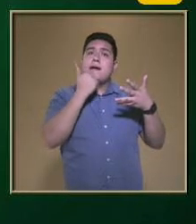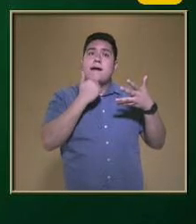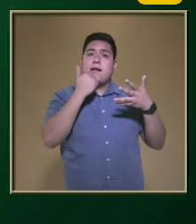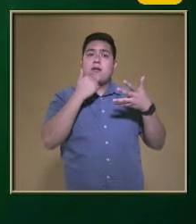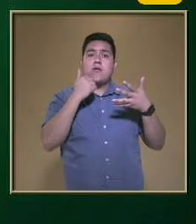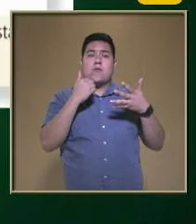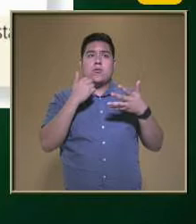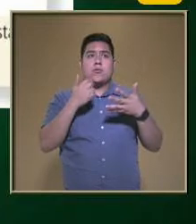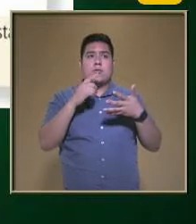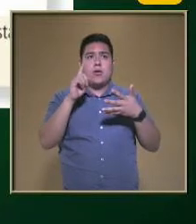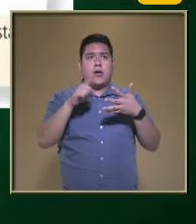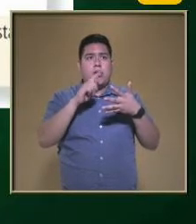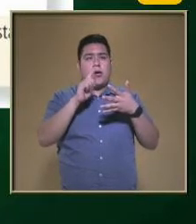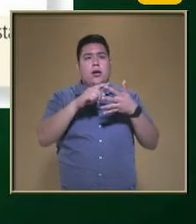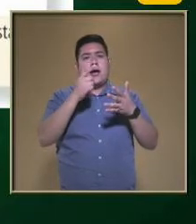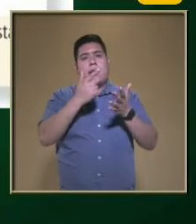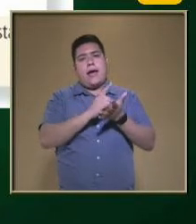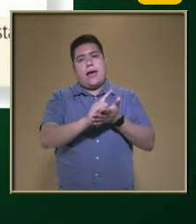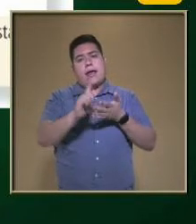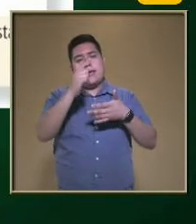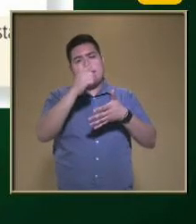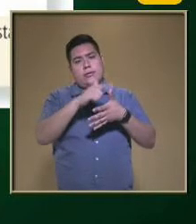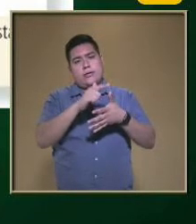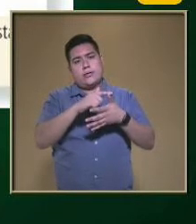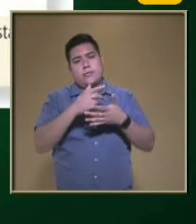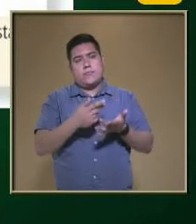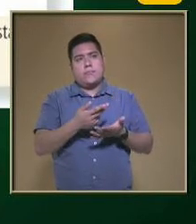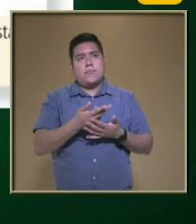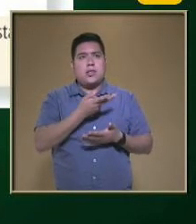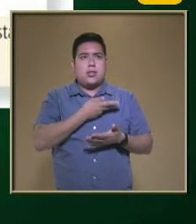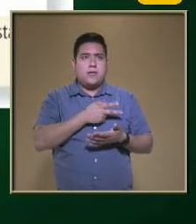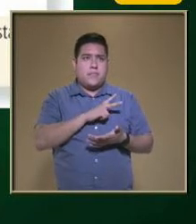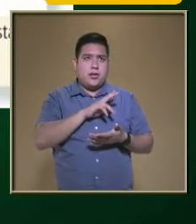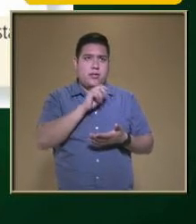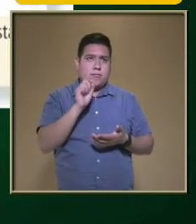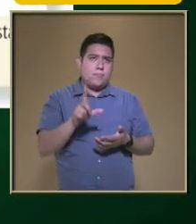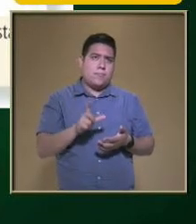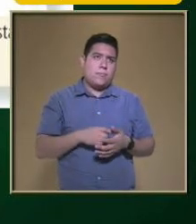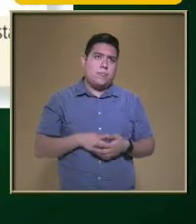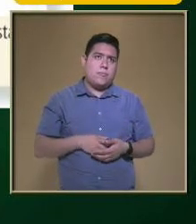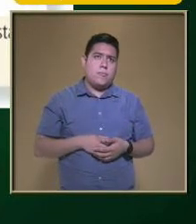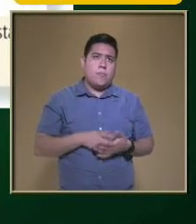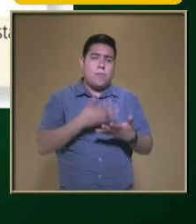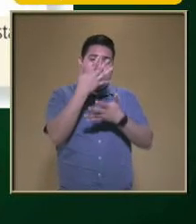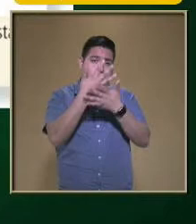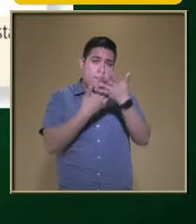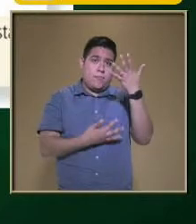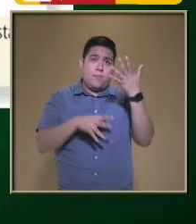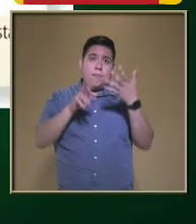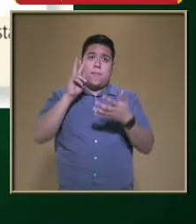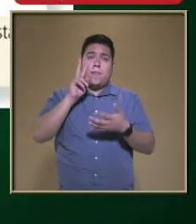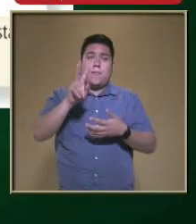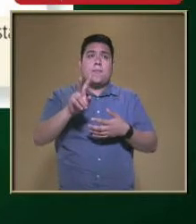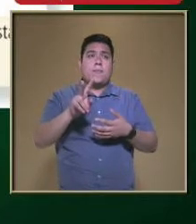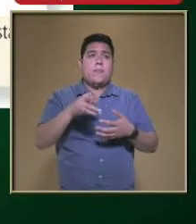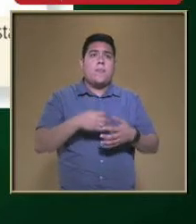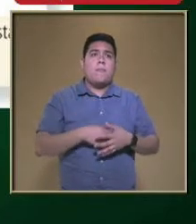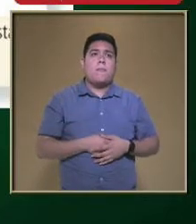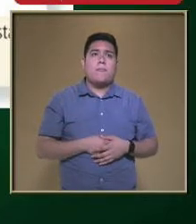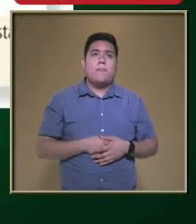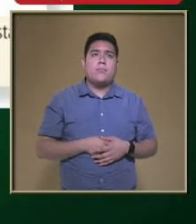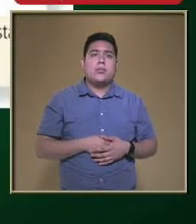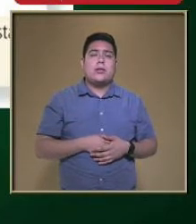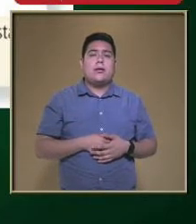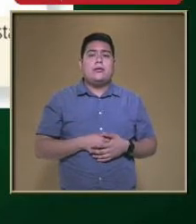grasas Y los prótidos Como proteínas Y tenemos un ejemplo En esta tabla De para qué sirven Los